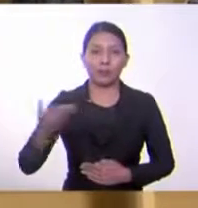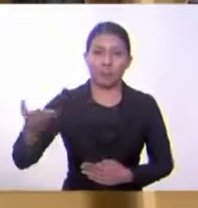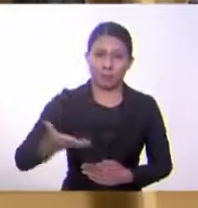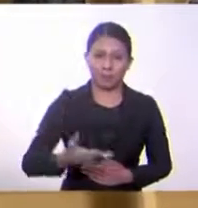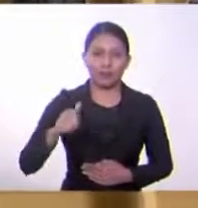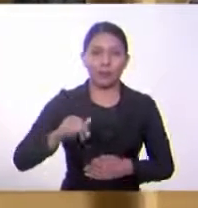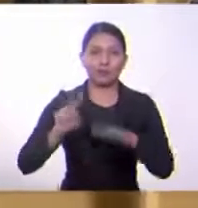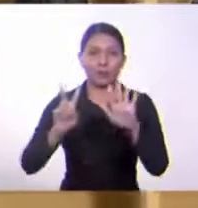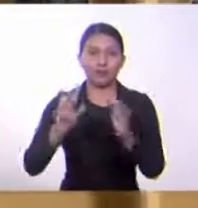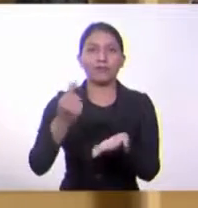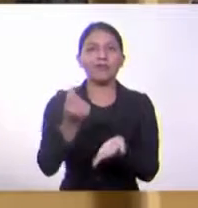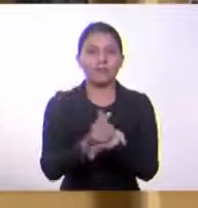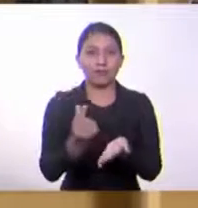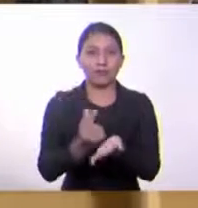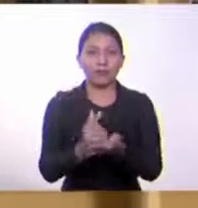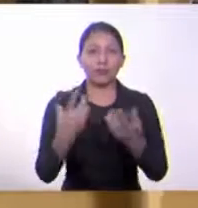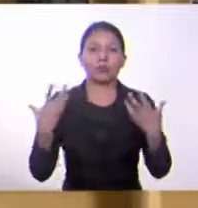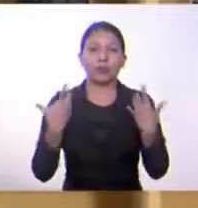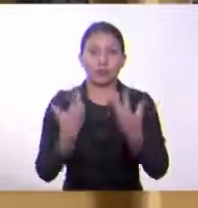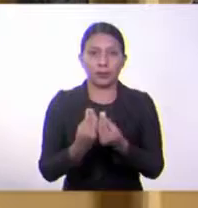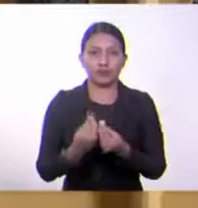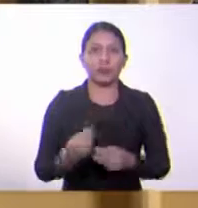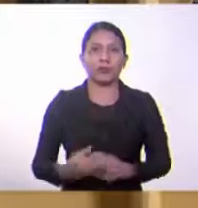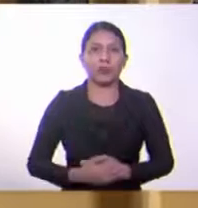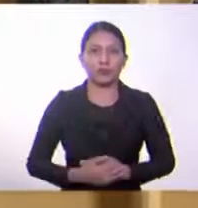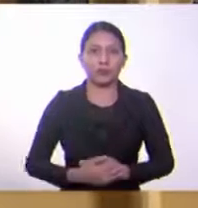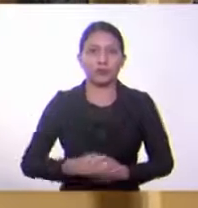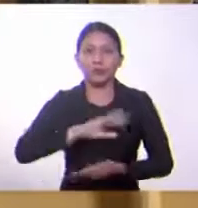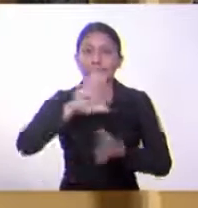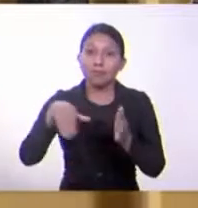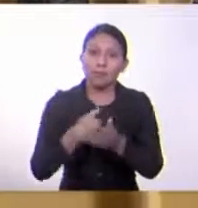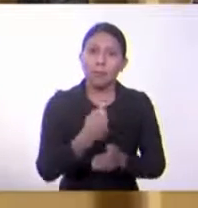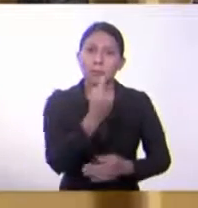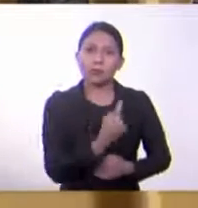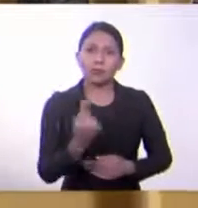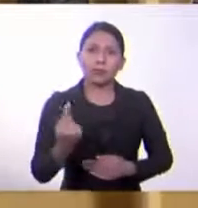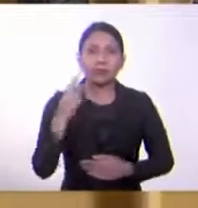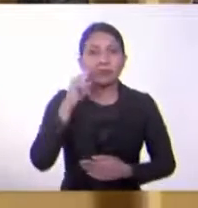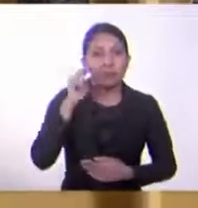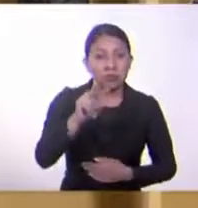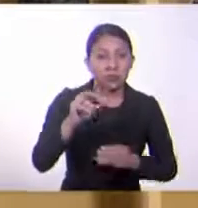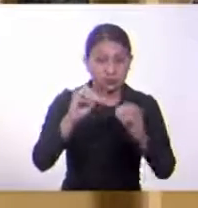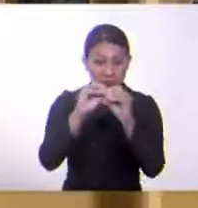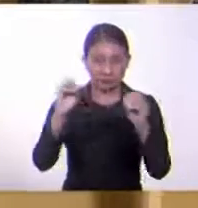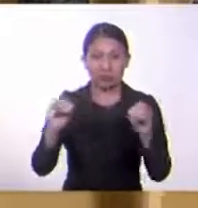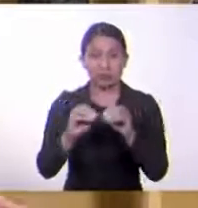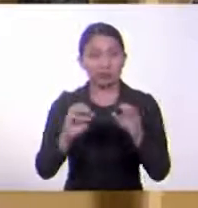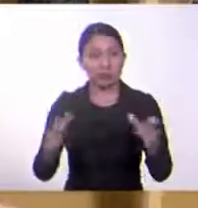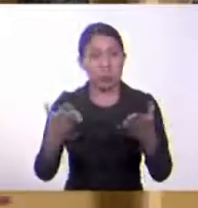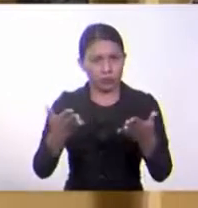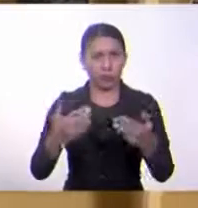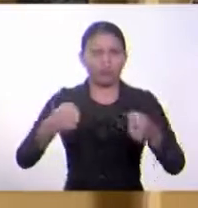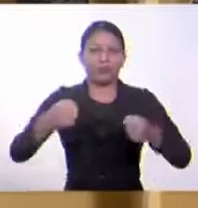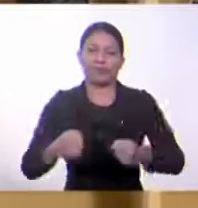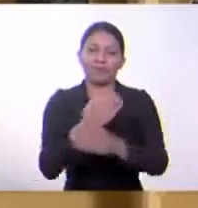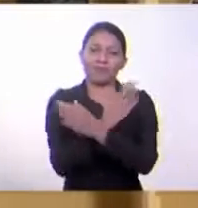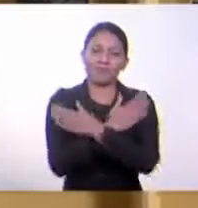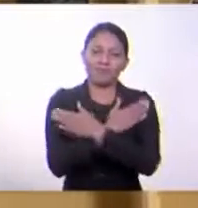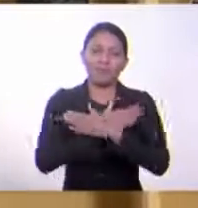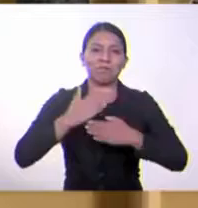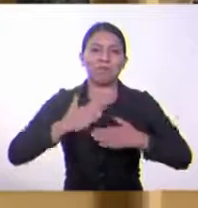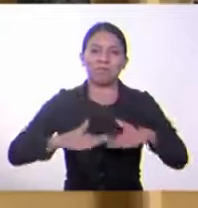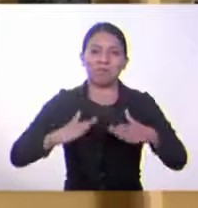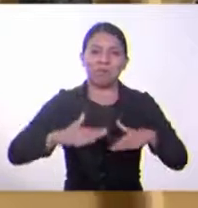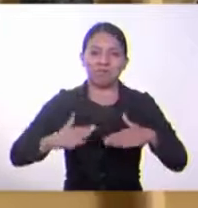de séptimo grado de Estudios Sociales. Para todas las personas que nos sintonizan en internet, por favor, siéntense cómodos y en casa también